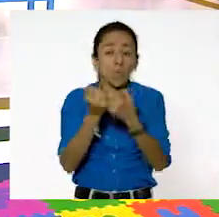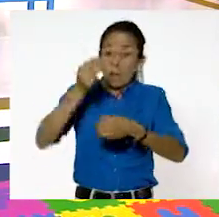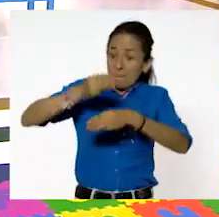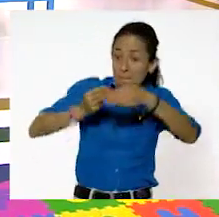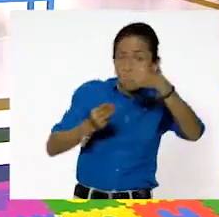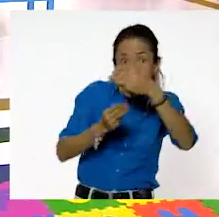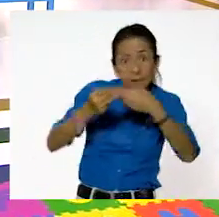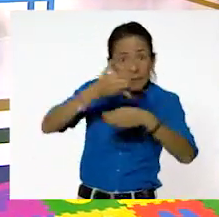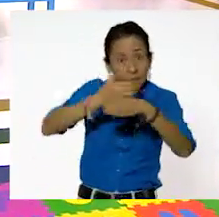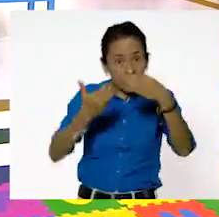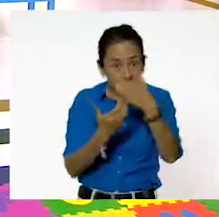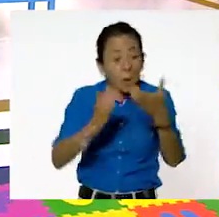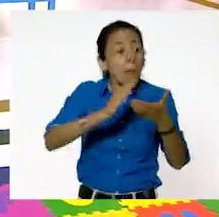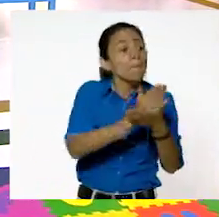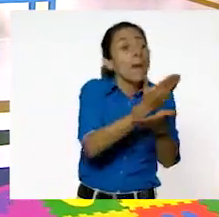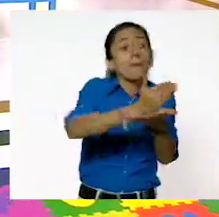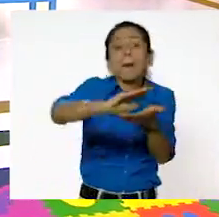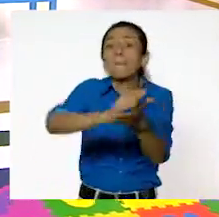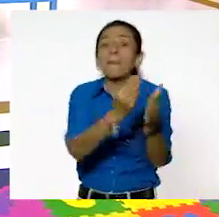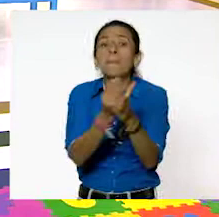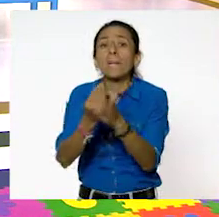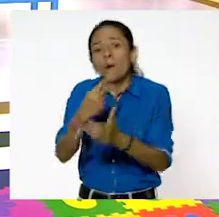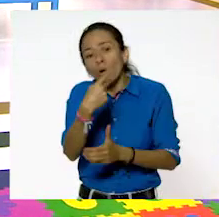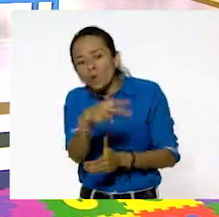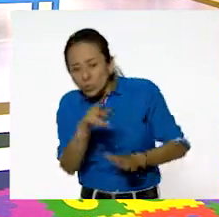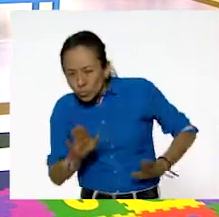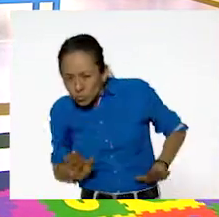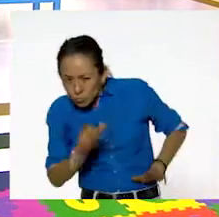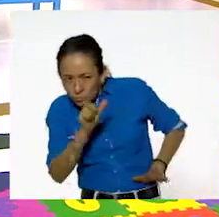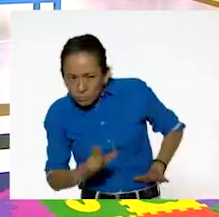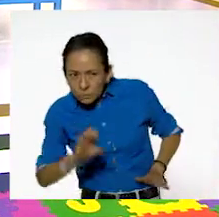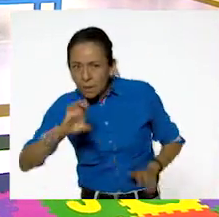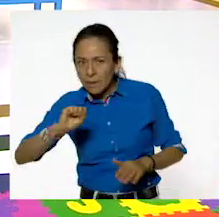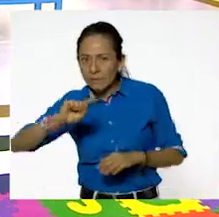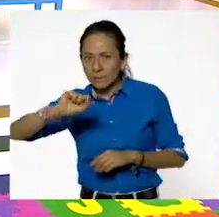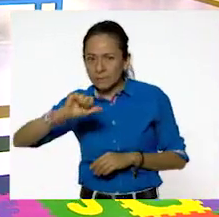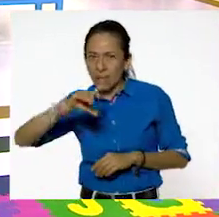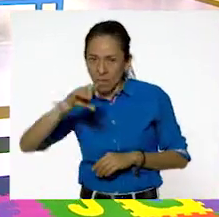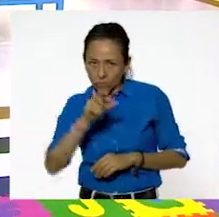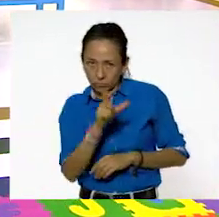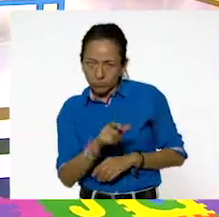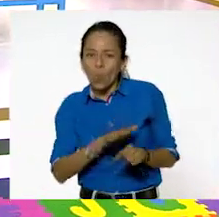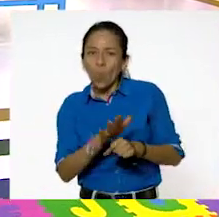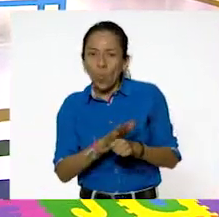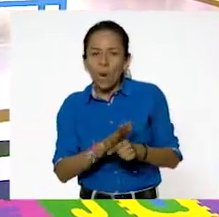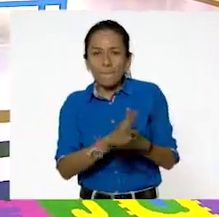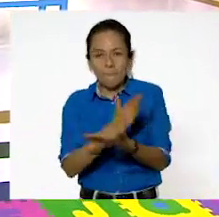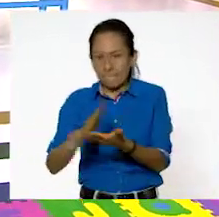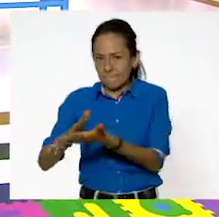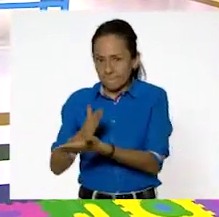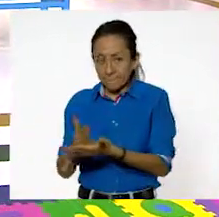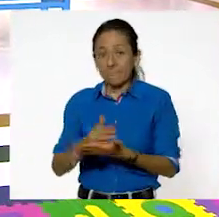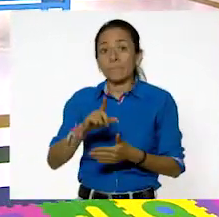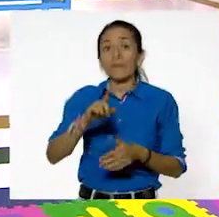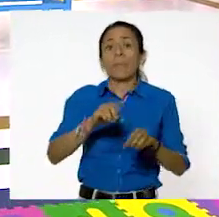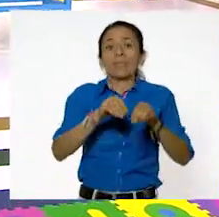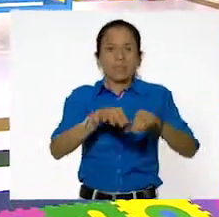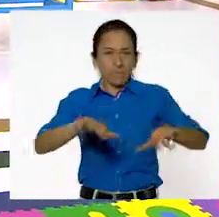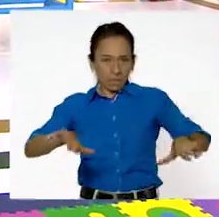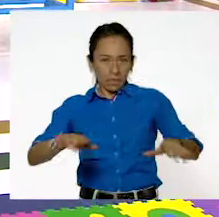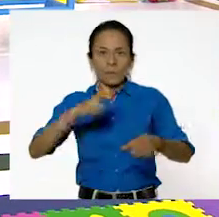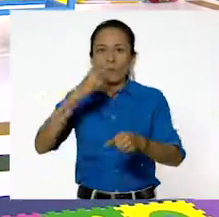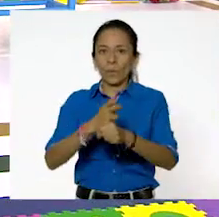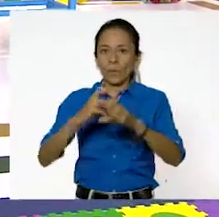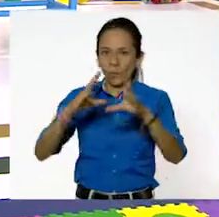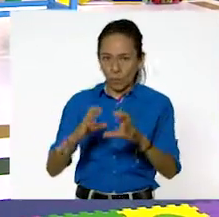los podemos clasificar según el estado físico en que se encuentra la materia, en líquidos, sólidos y gaseosos. Todos los